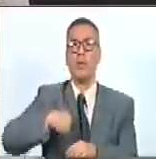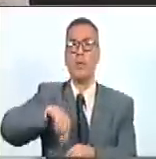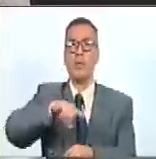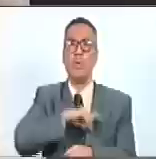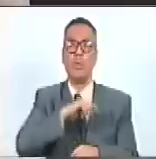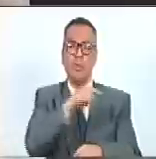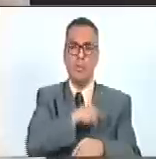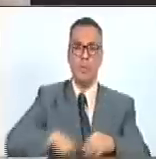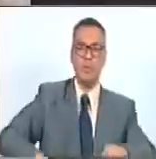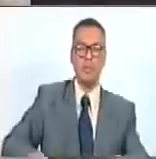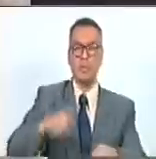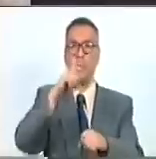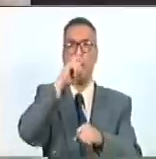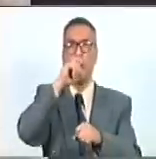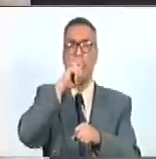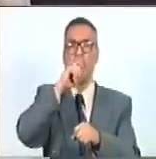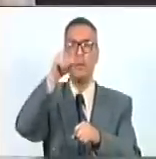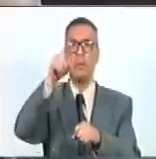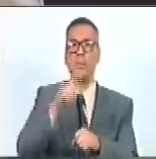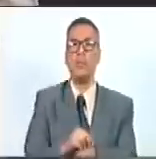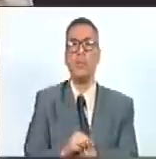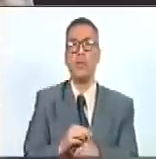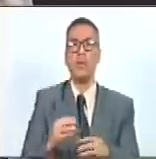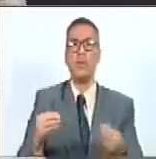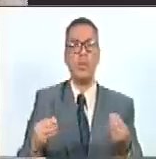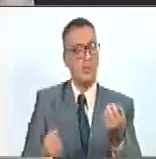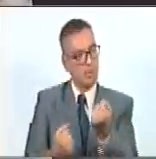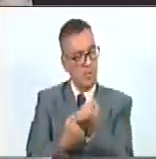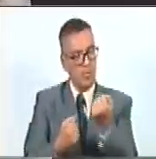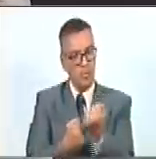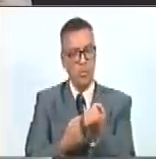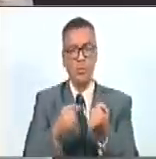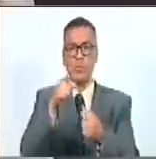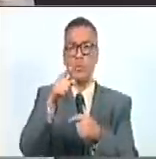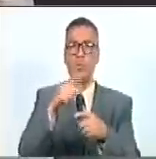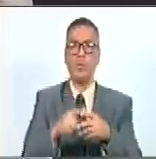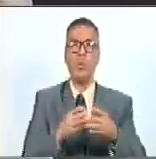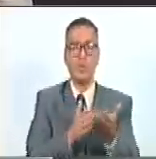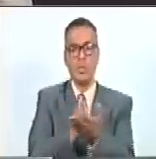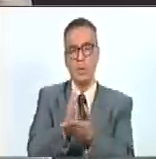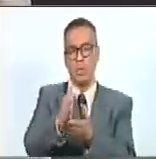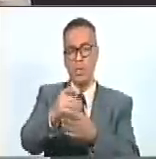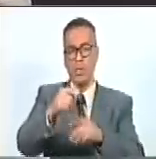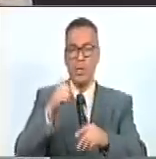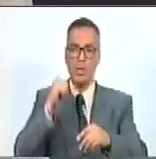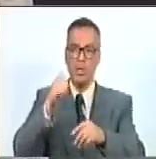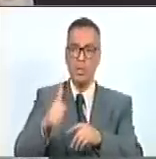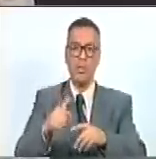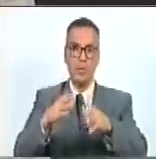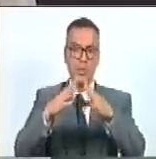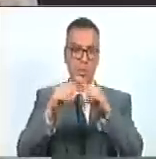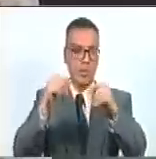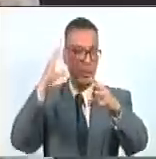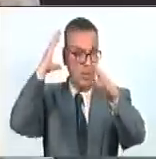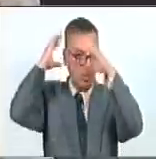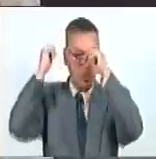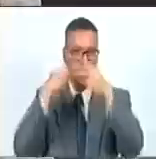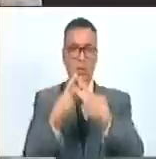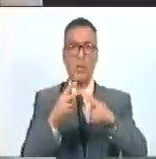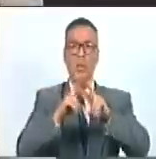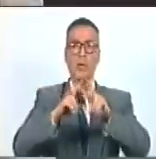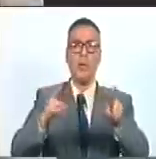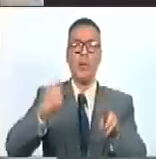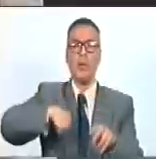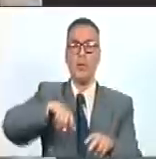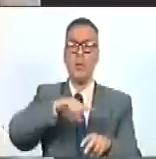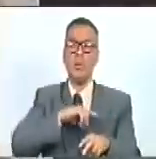presidente Nicolás Maduro, en el reimpulso y continuando el legado de la diplomacia de paz de